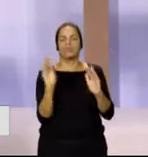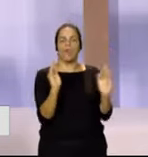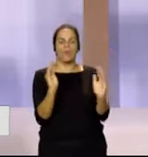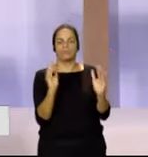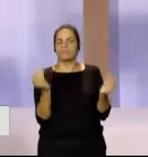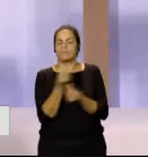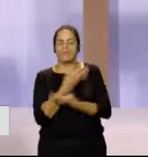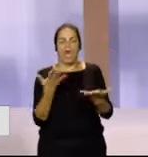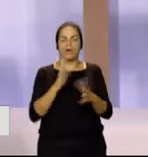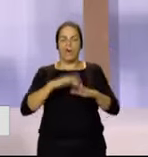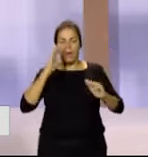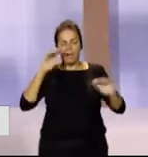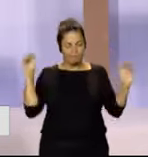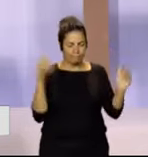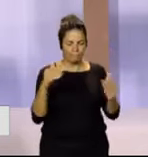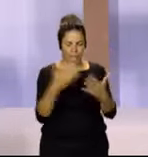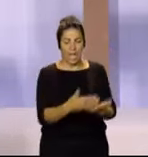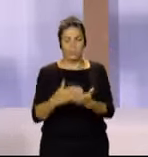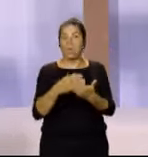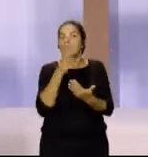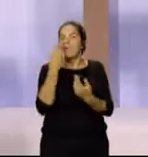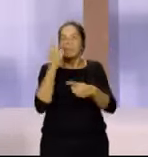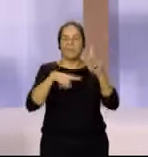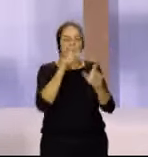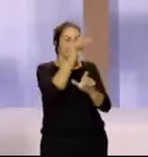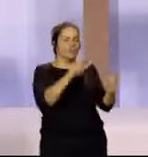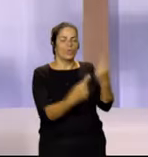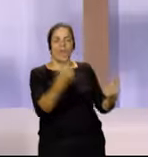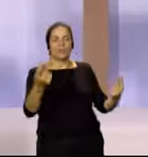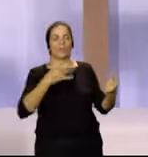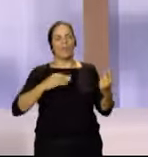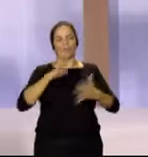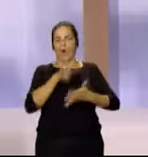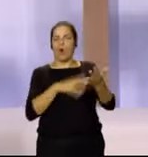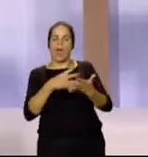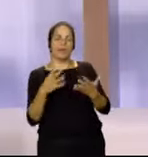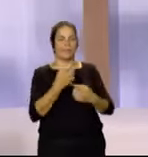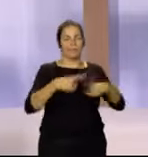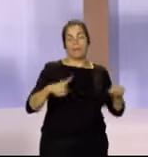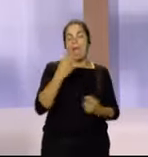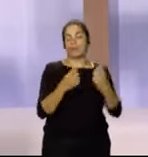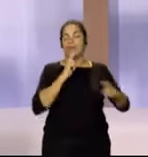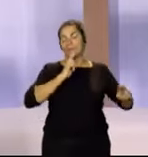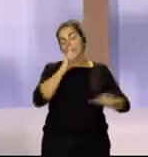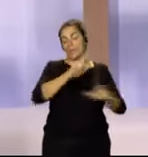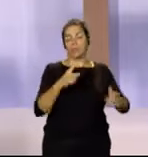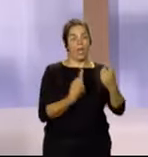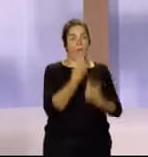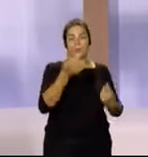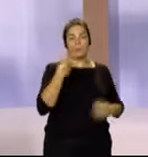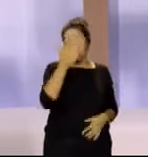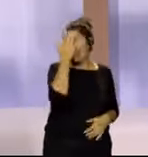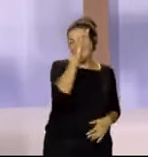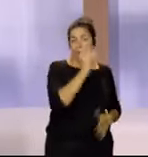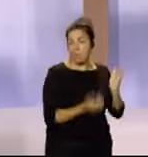mejor para poder estudiar. Porque no todo el mundo tiene el mismo cronotipo. Hay personas, que llamamos a londras, que desde por la mañana temprano